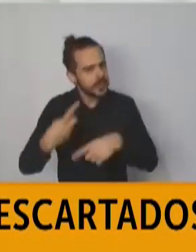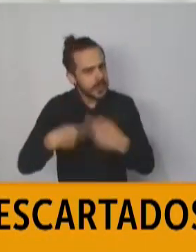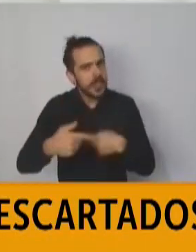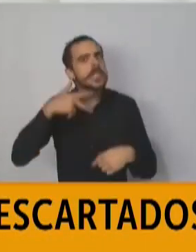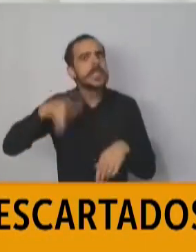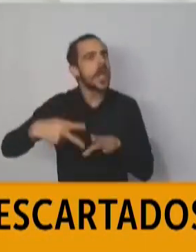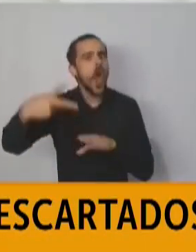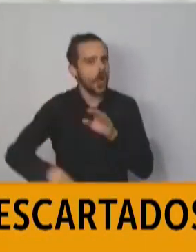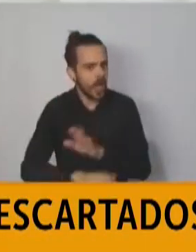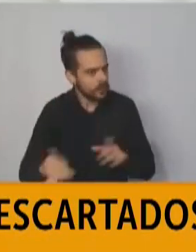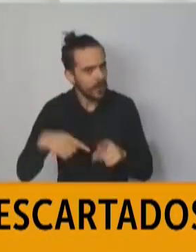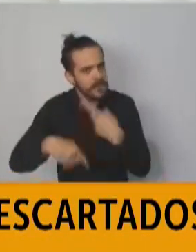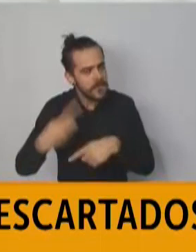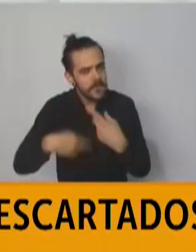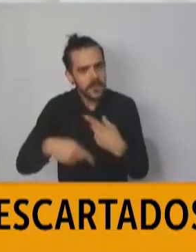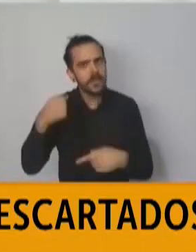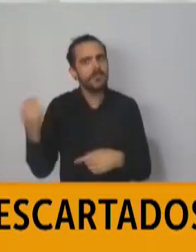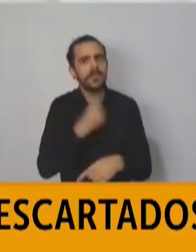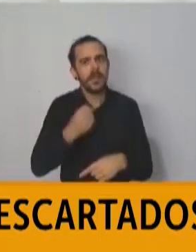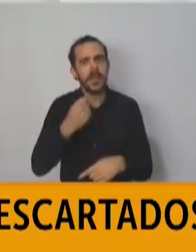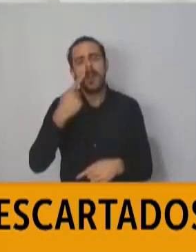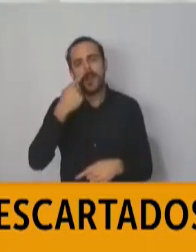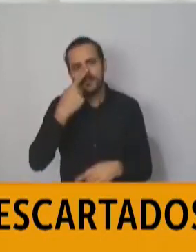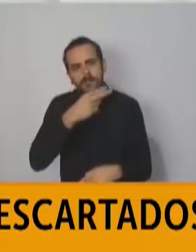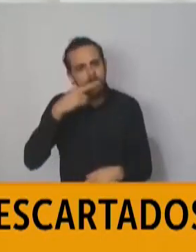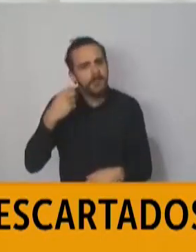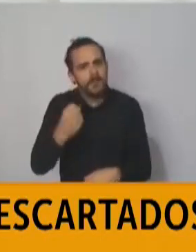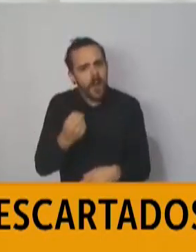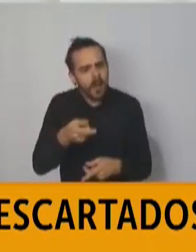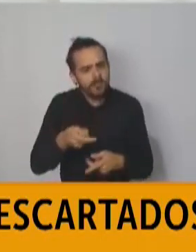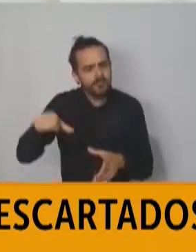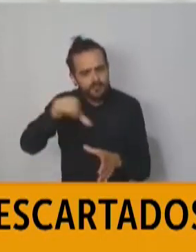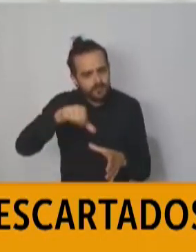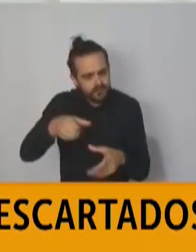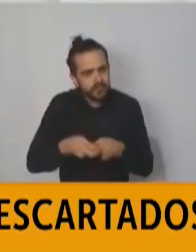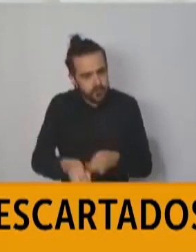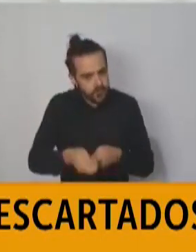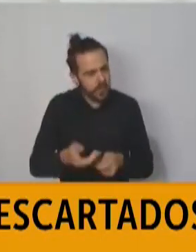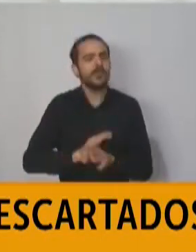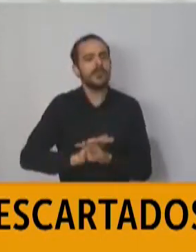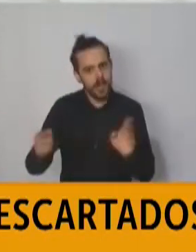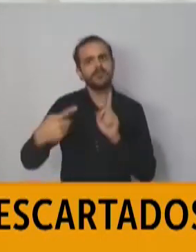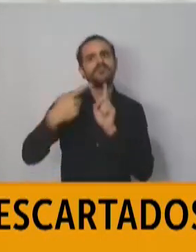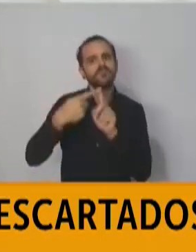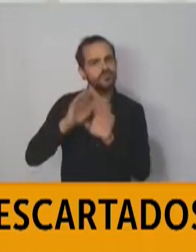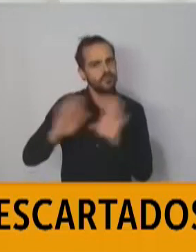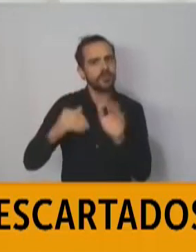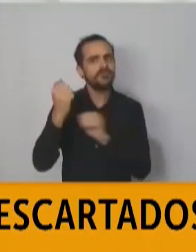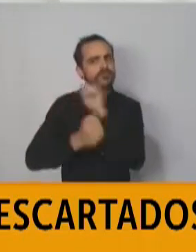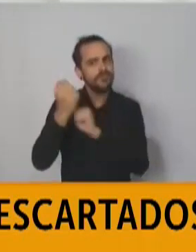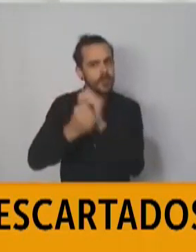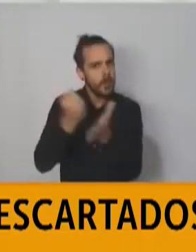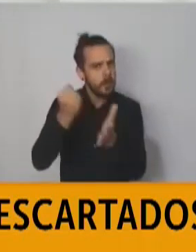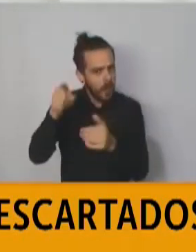que es otro elemento central y necesario. Hemos logrado ya un contacto con un proveedor que ha garantizado para la próxima